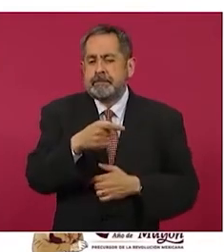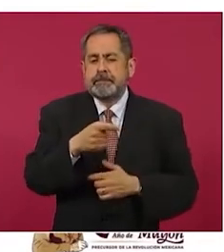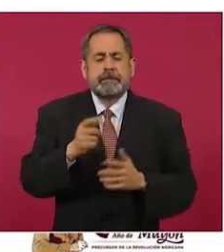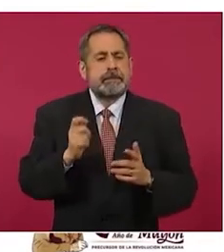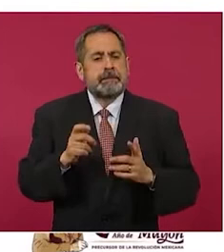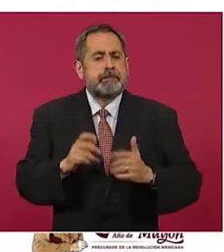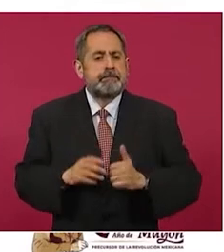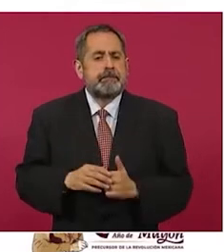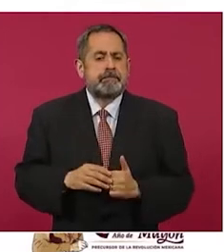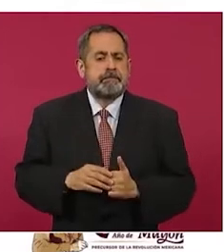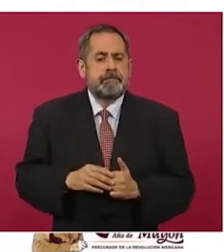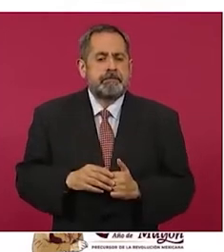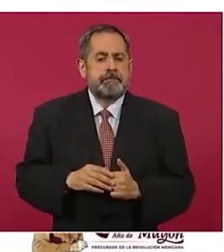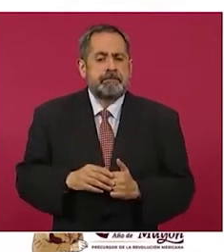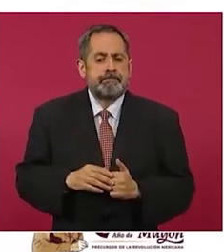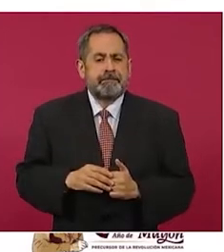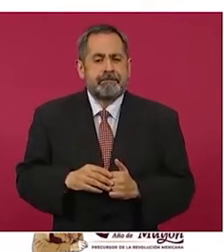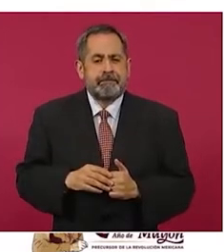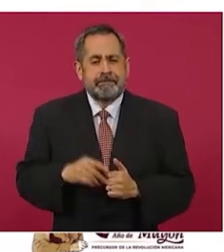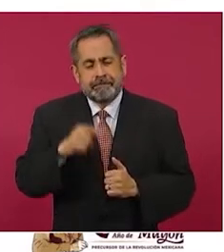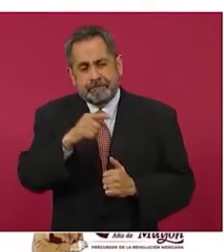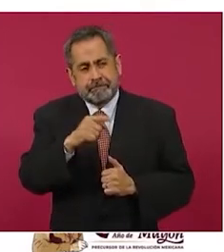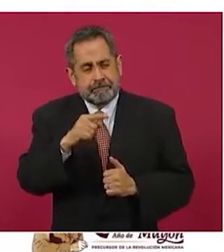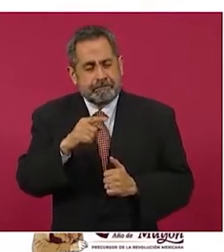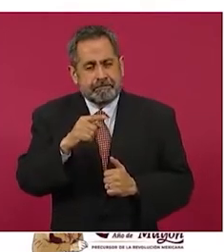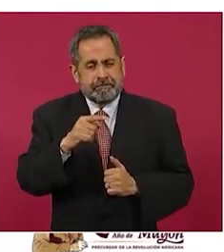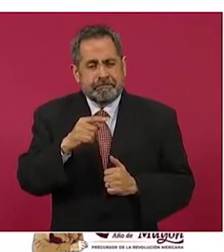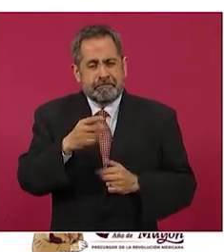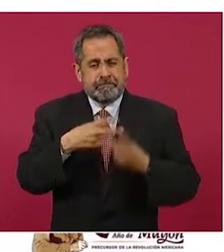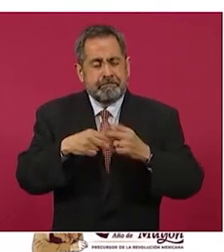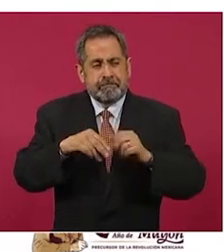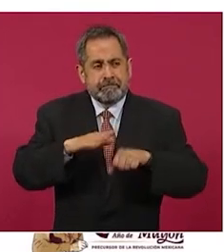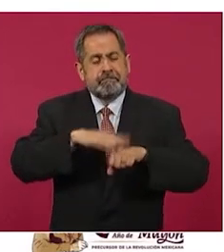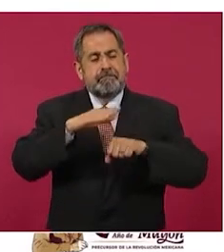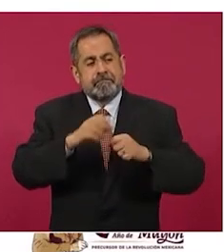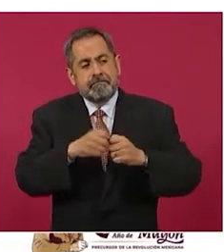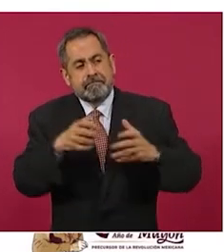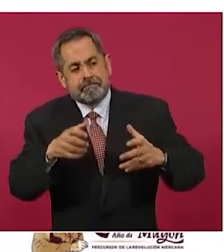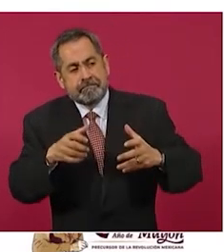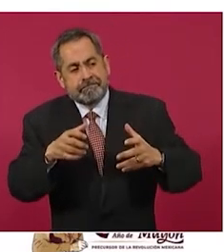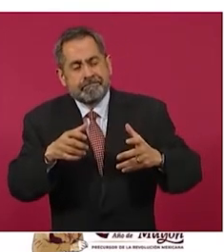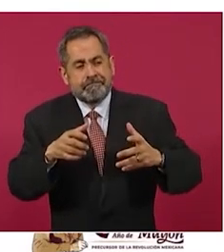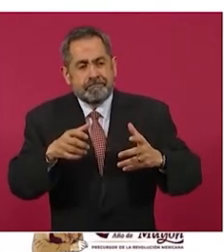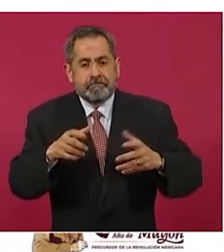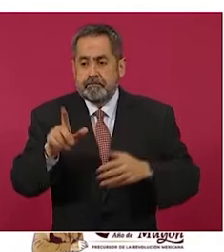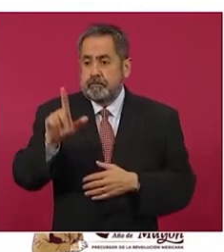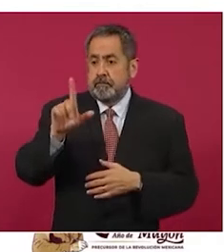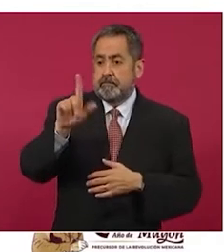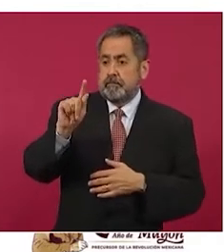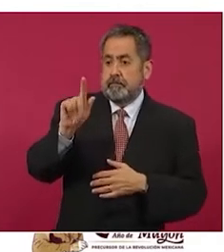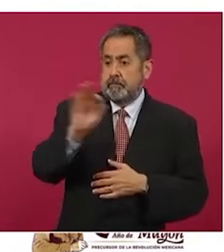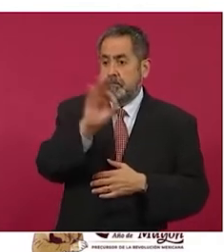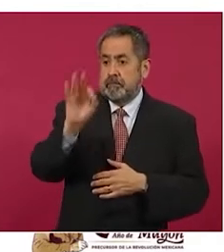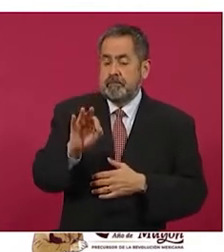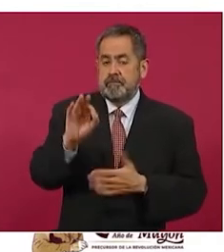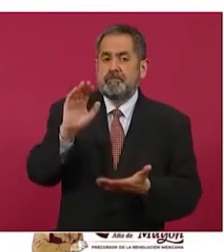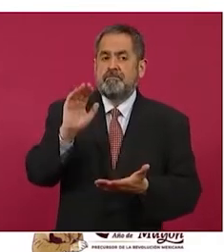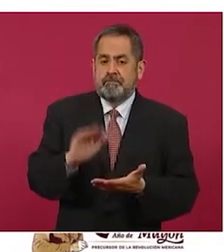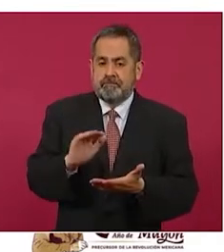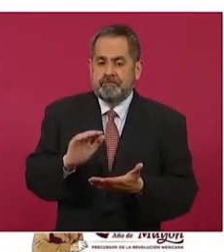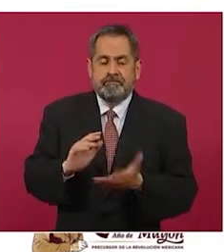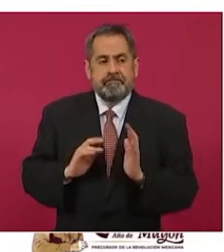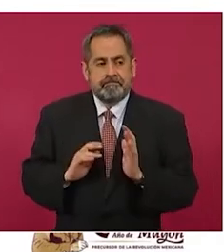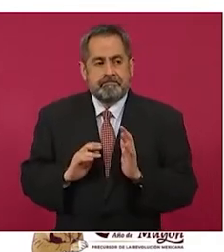intensidad de la ocupación hospitalaria que es 70% menor de lo que alcanzamos en